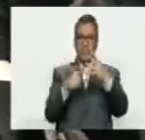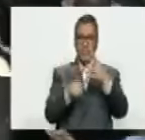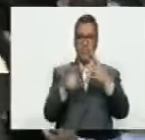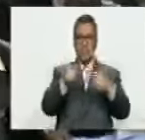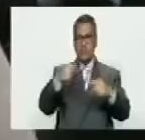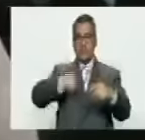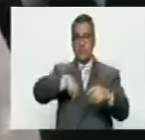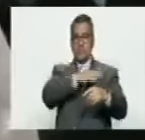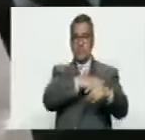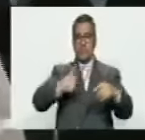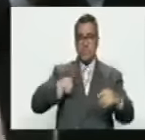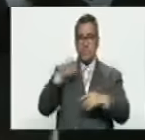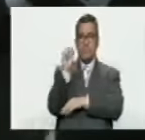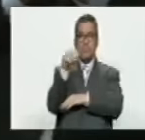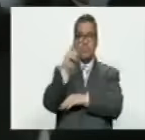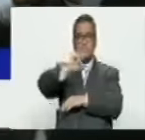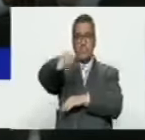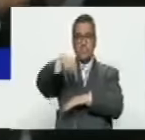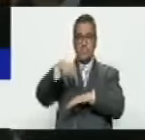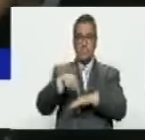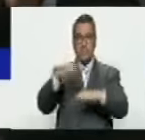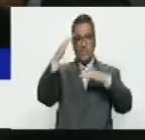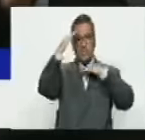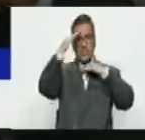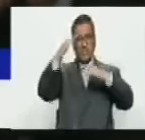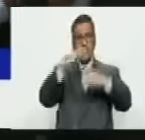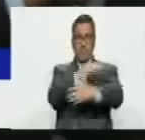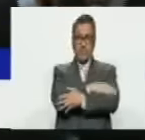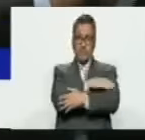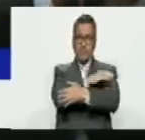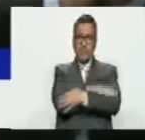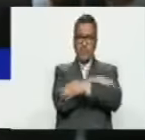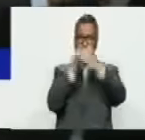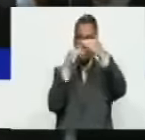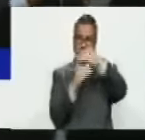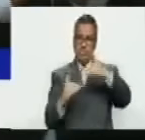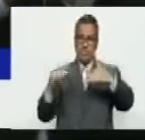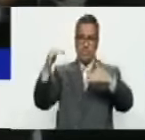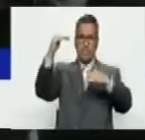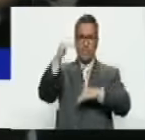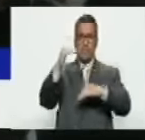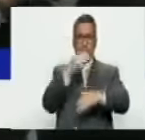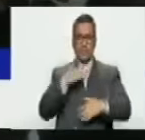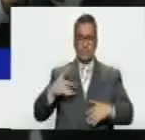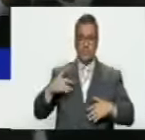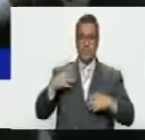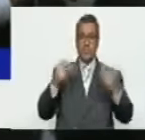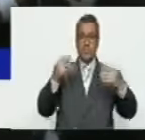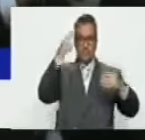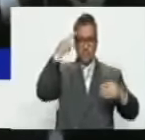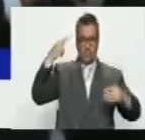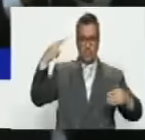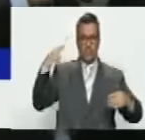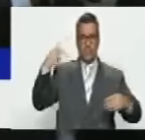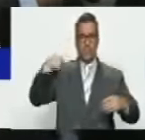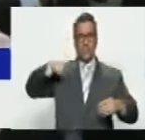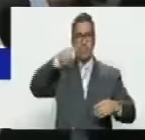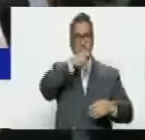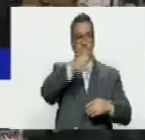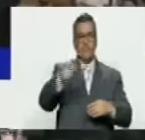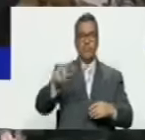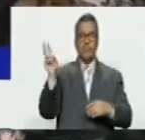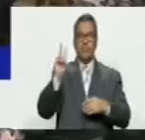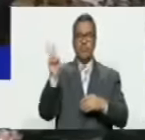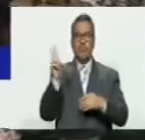eso queremos desde esta asamblea saludar, felicitar, enaltecer y sentirnos muy orgullosas y orgullosas del pueblo de